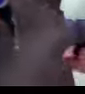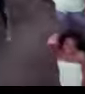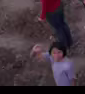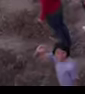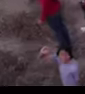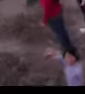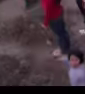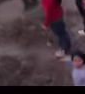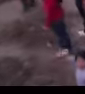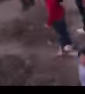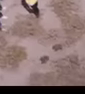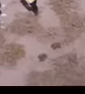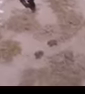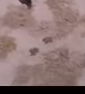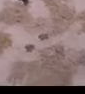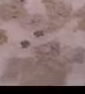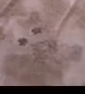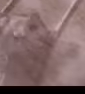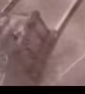Contigo de ley.